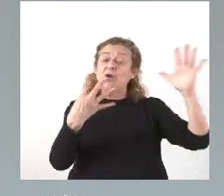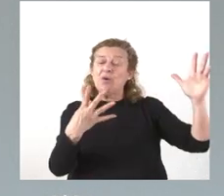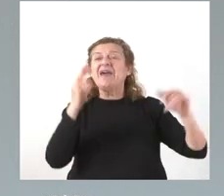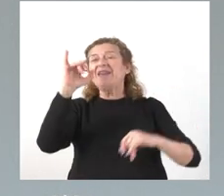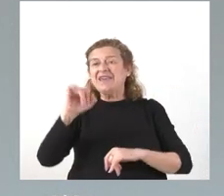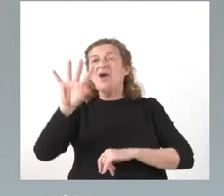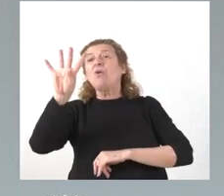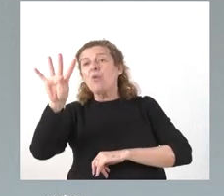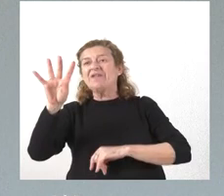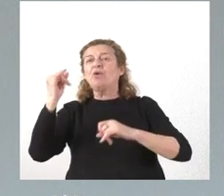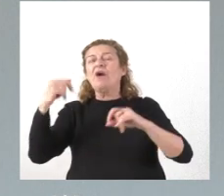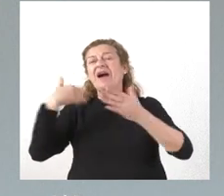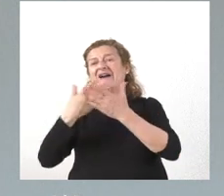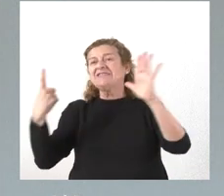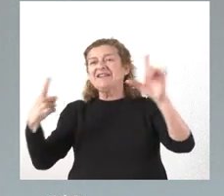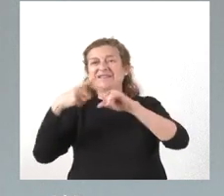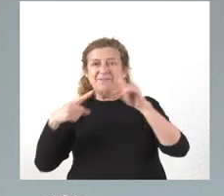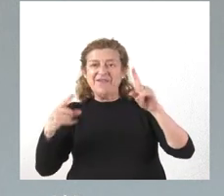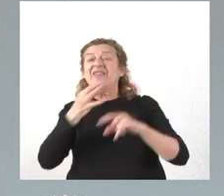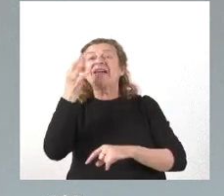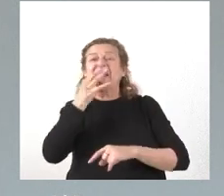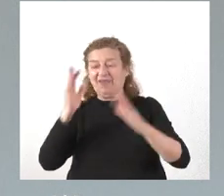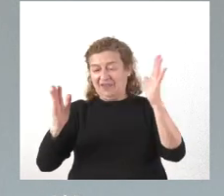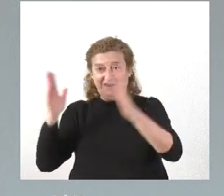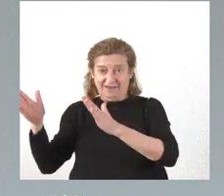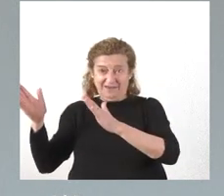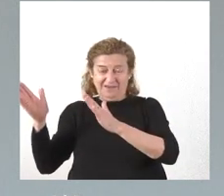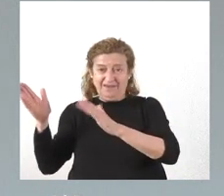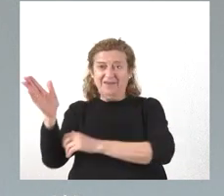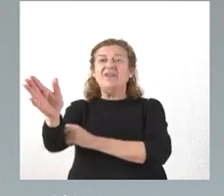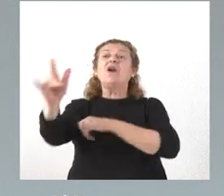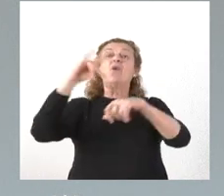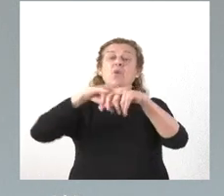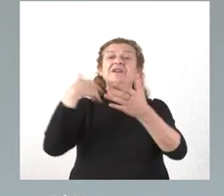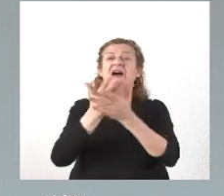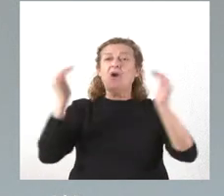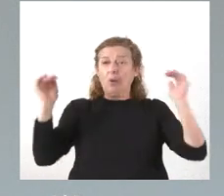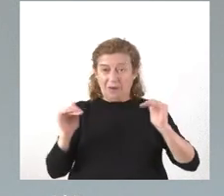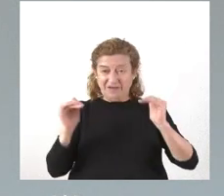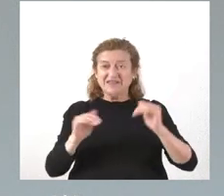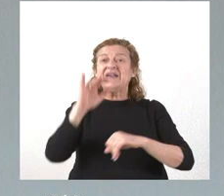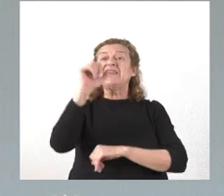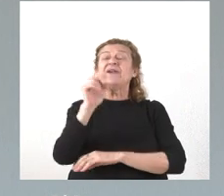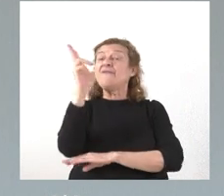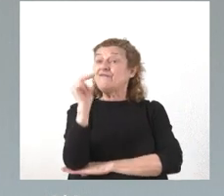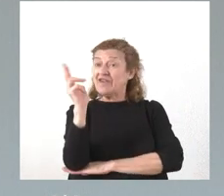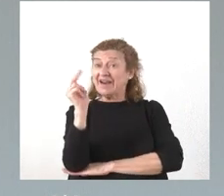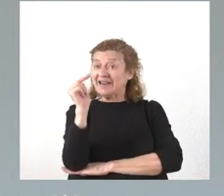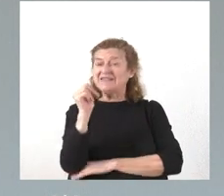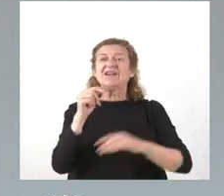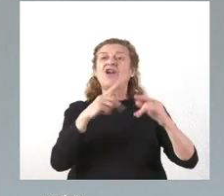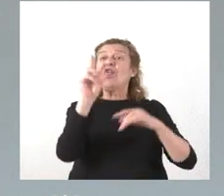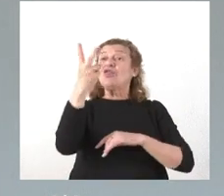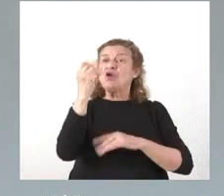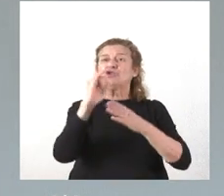y seis y media de la tarde de lunes a jueves y los viernes entre las dos